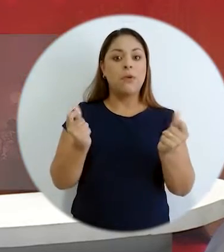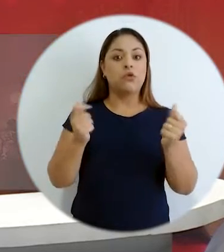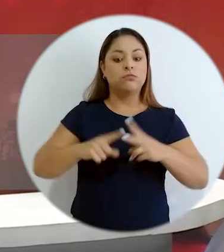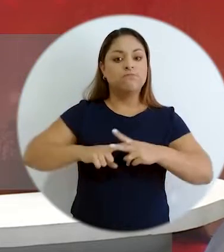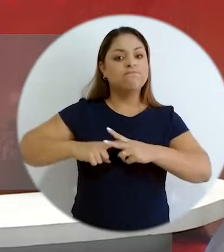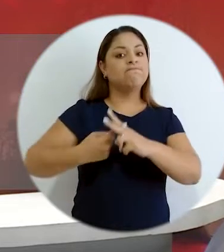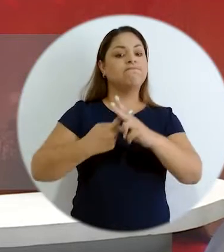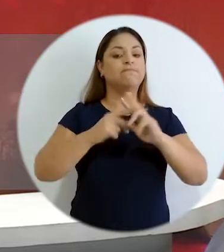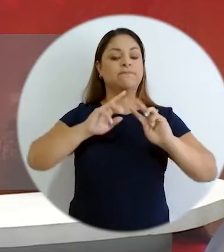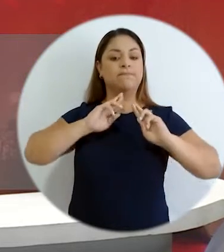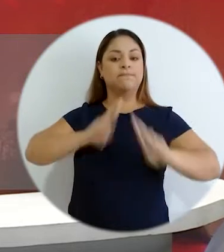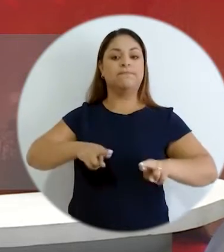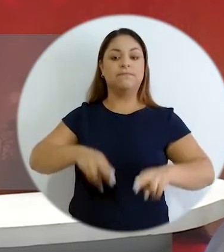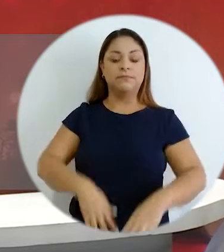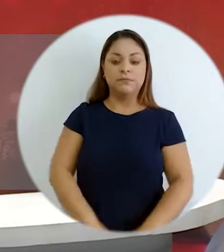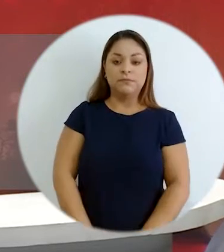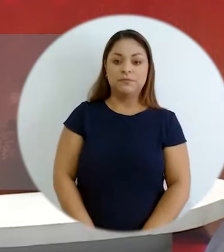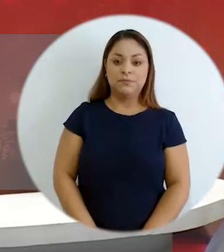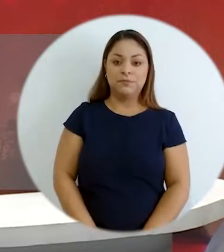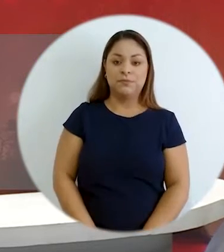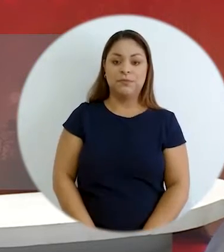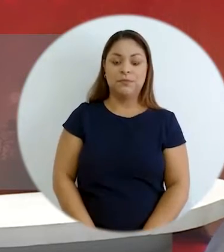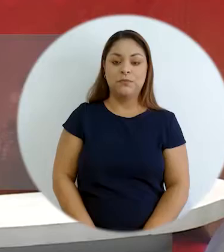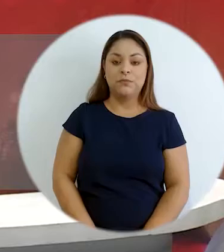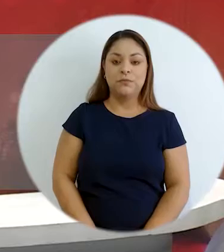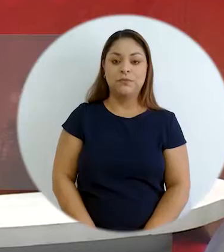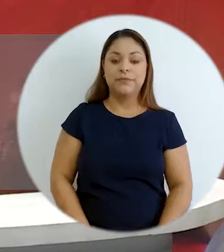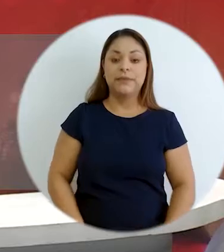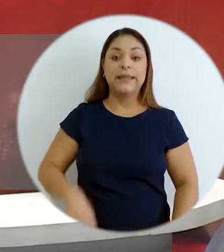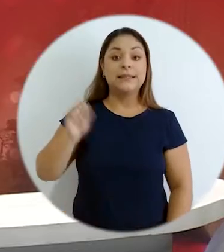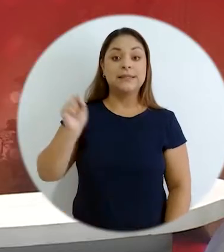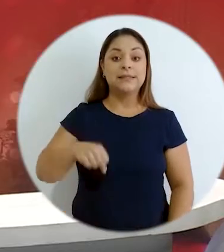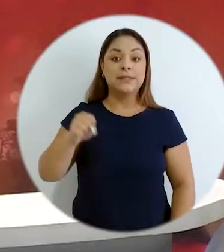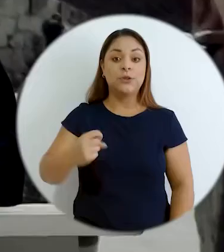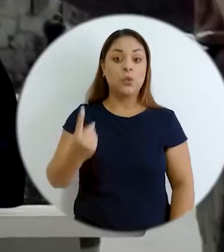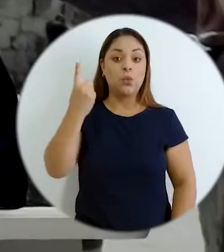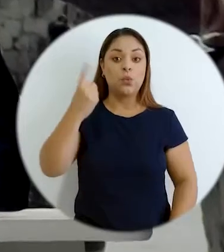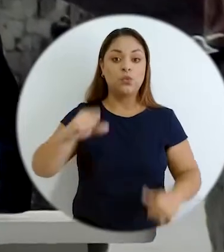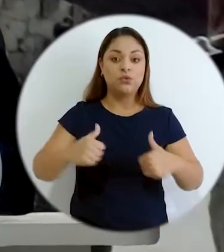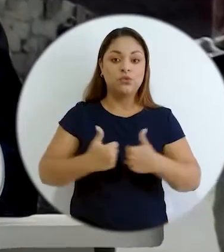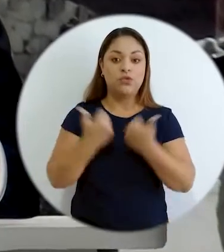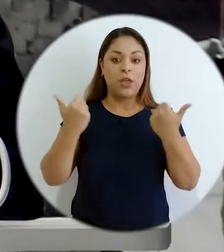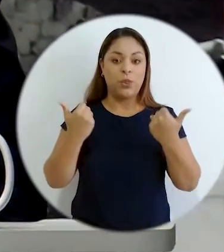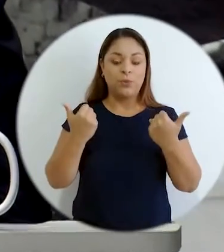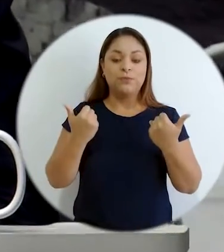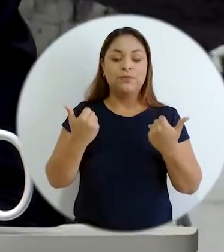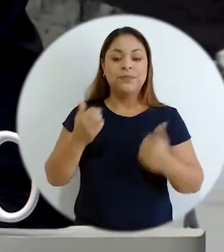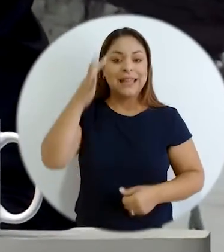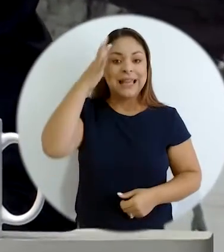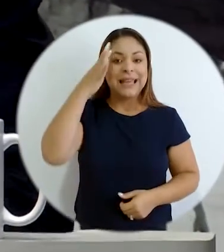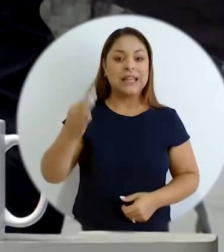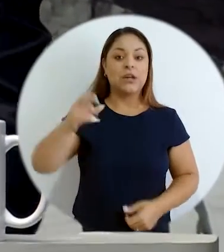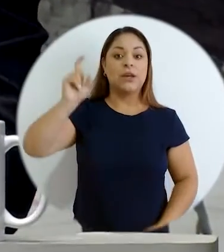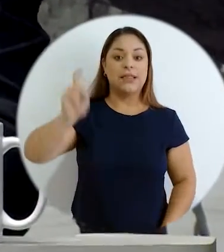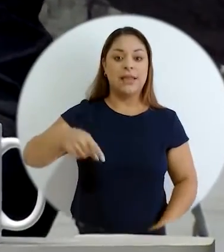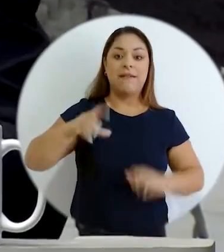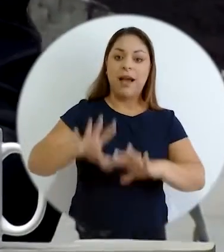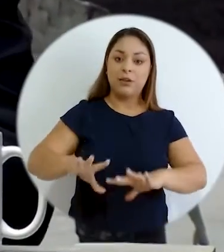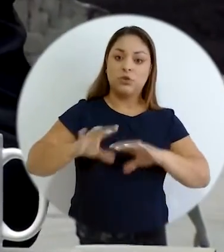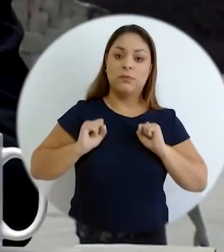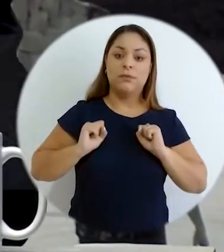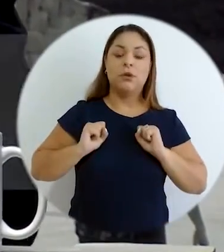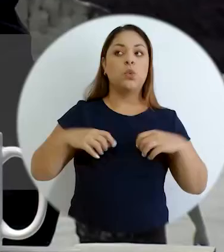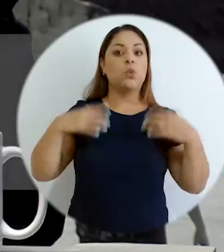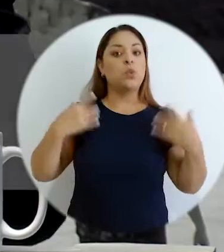ojalá en el corto plazo sí uno de los retos que creo que hay que